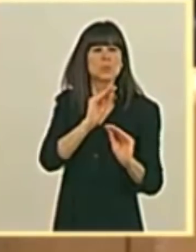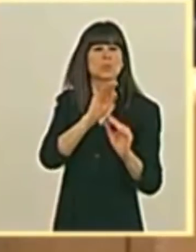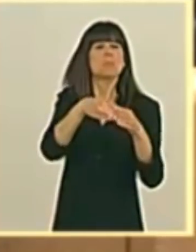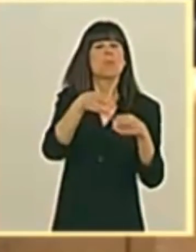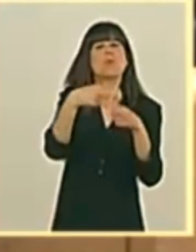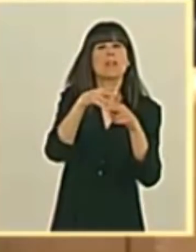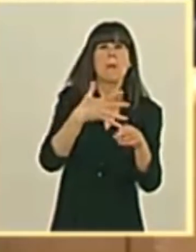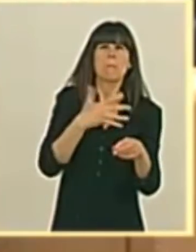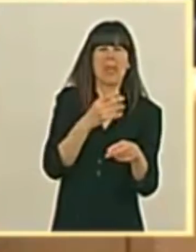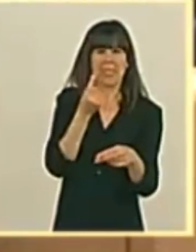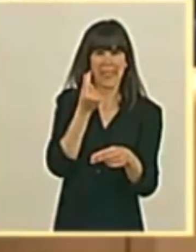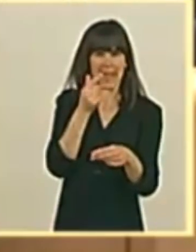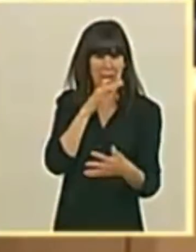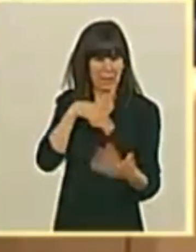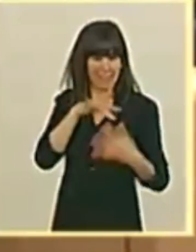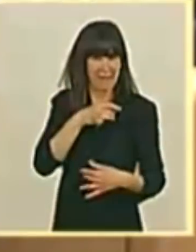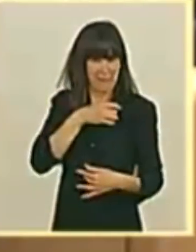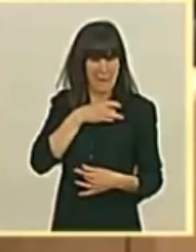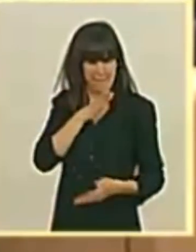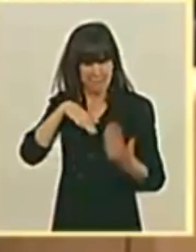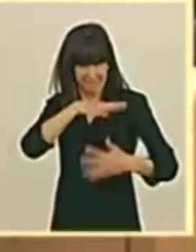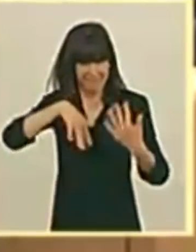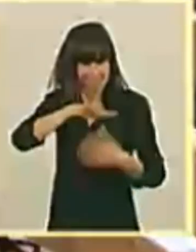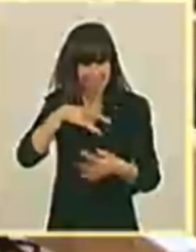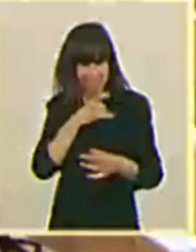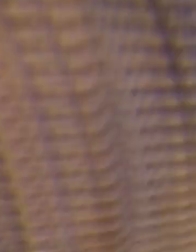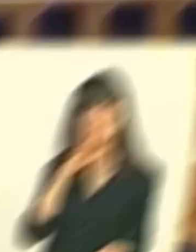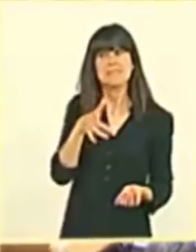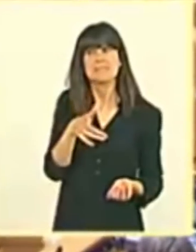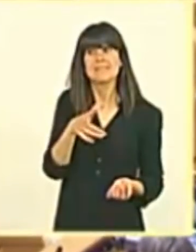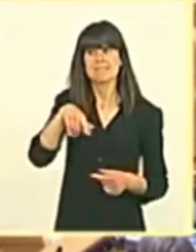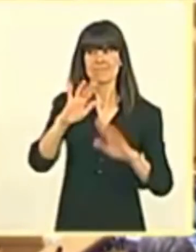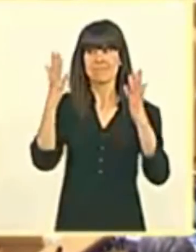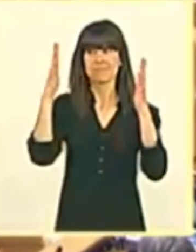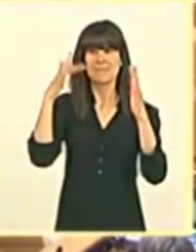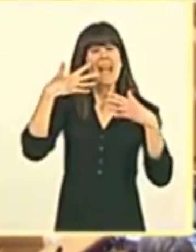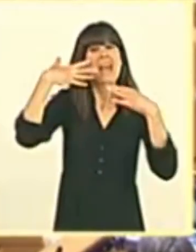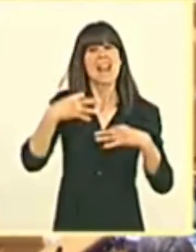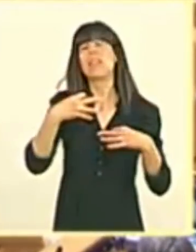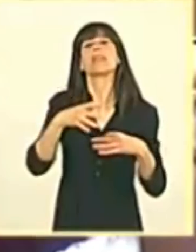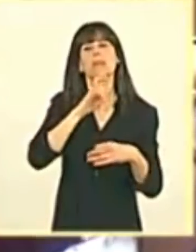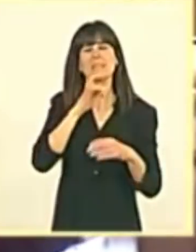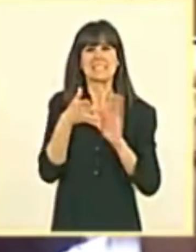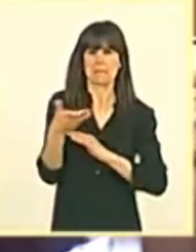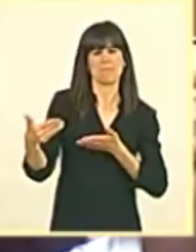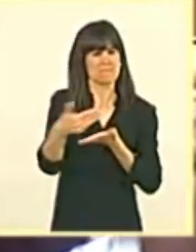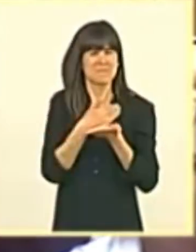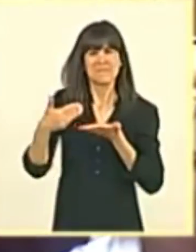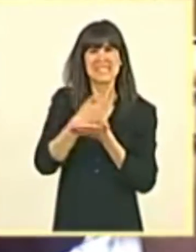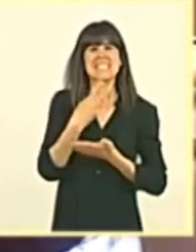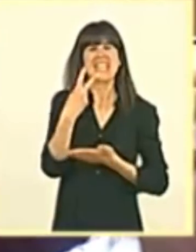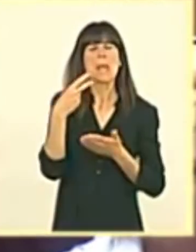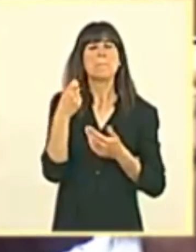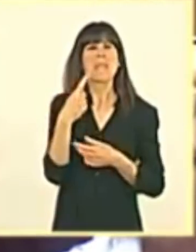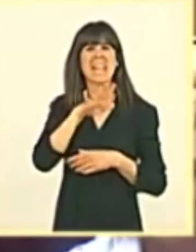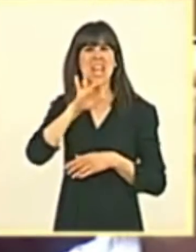puedan blanquear aquel dinero que han eludido. La realidad es que se han recaudado más de 7.500 millones